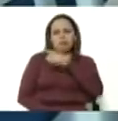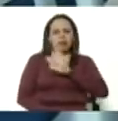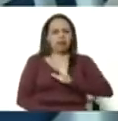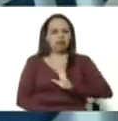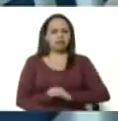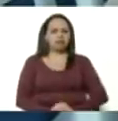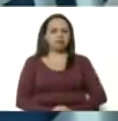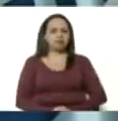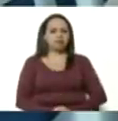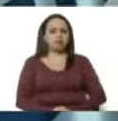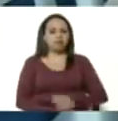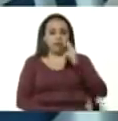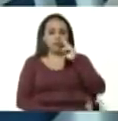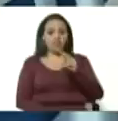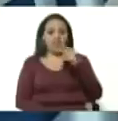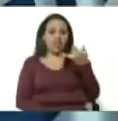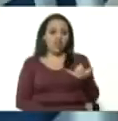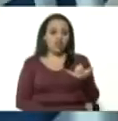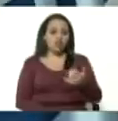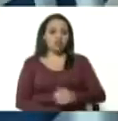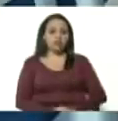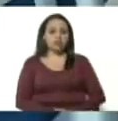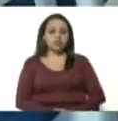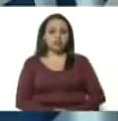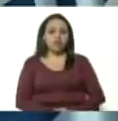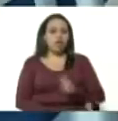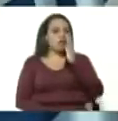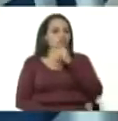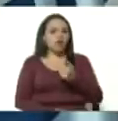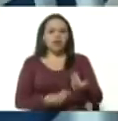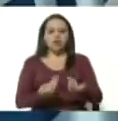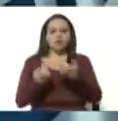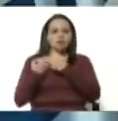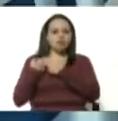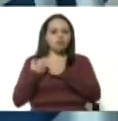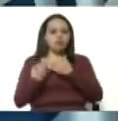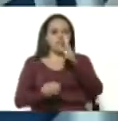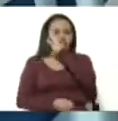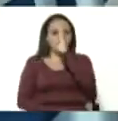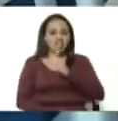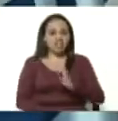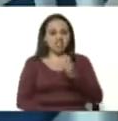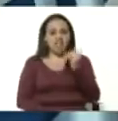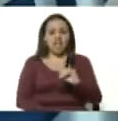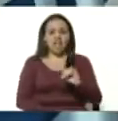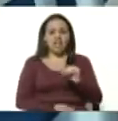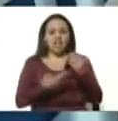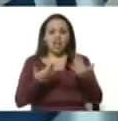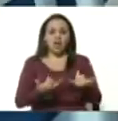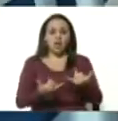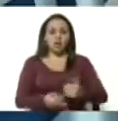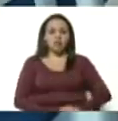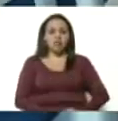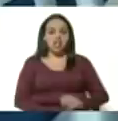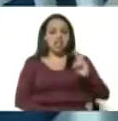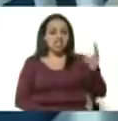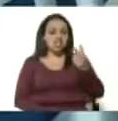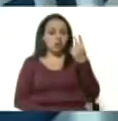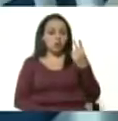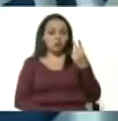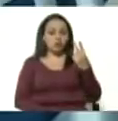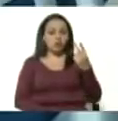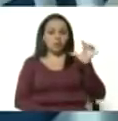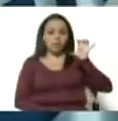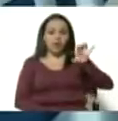vean ustedes lo que ha ocurrido por esa irresponsabilidad donde Brasil aparece ahora como el segundo lugar en el